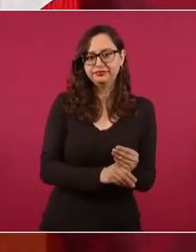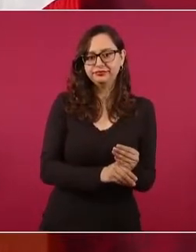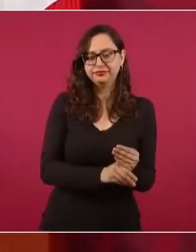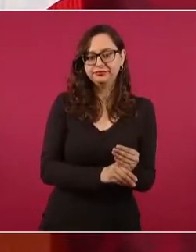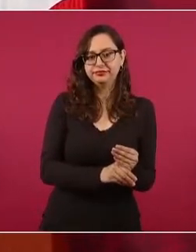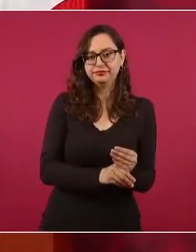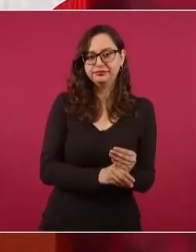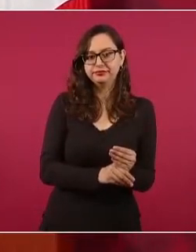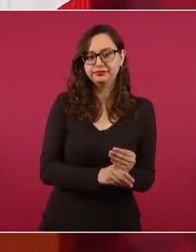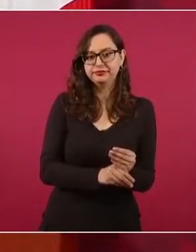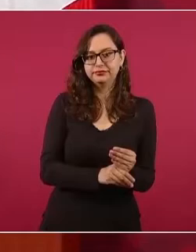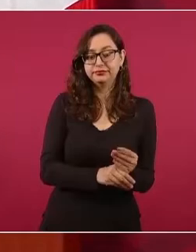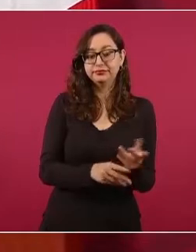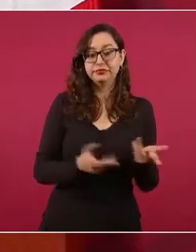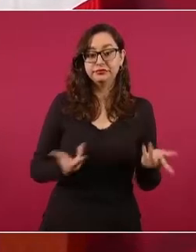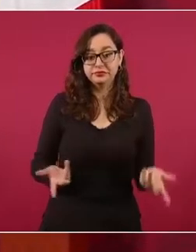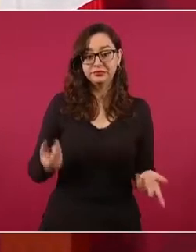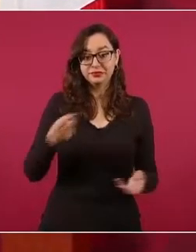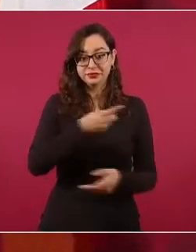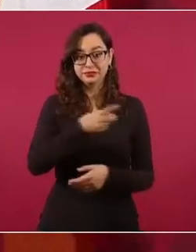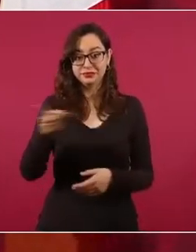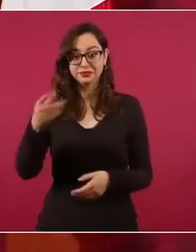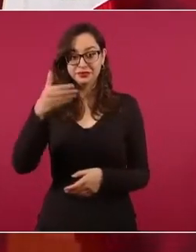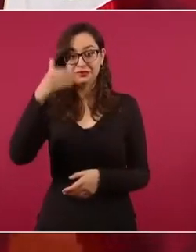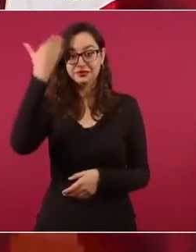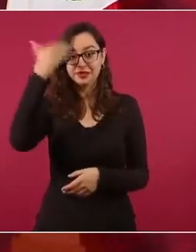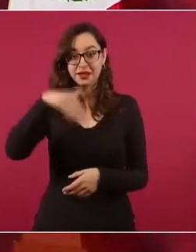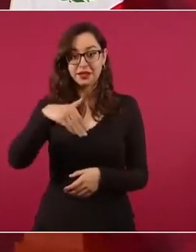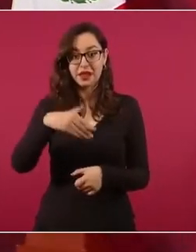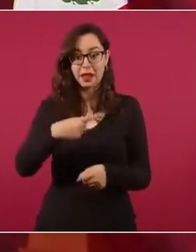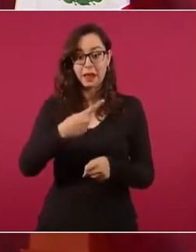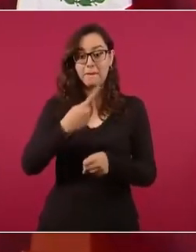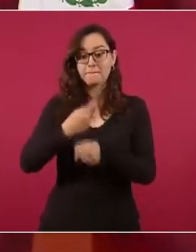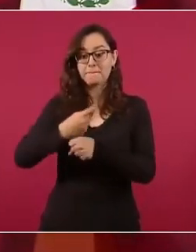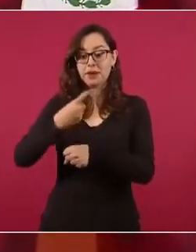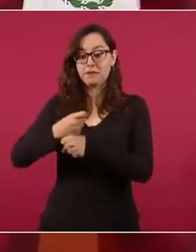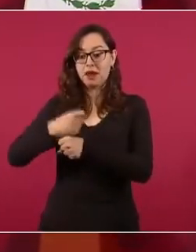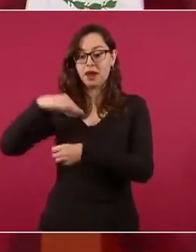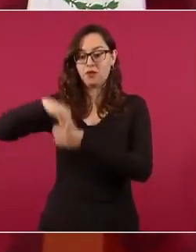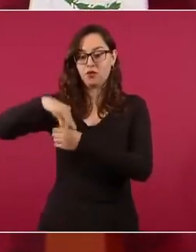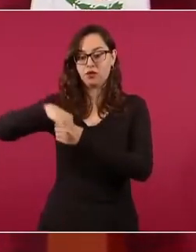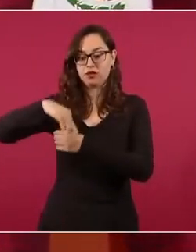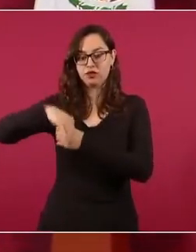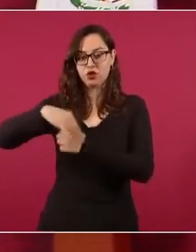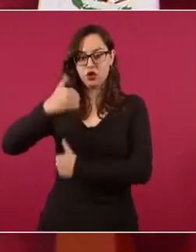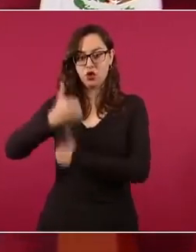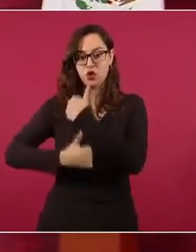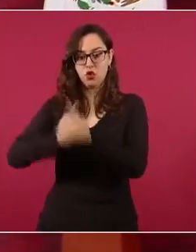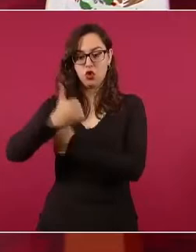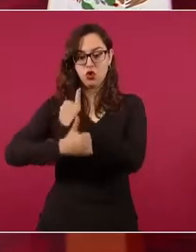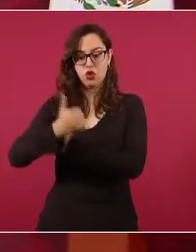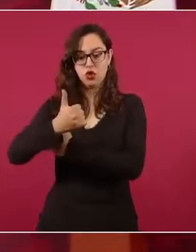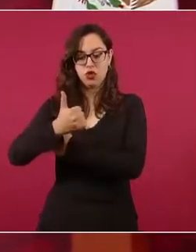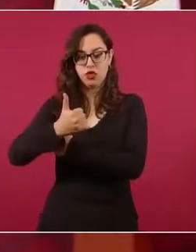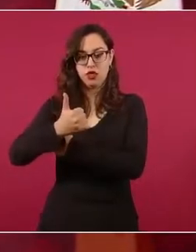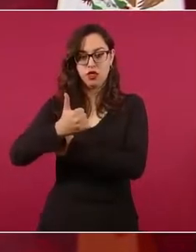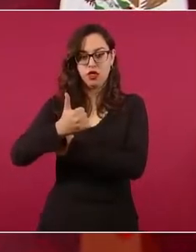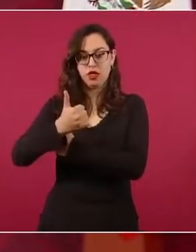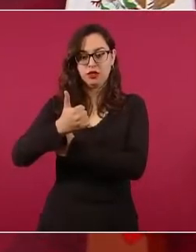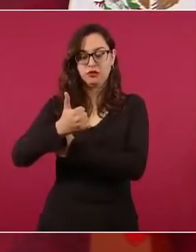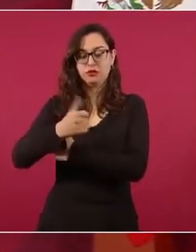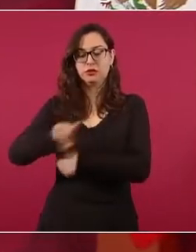se dieron cuenta, tanto en la primera vuelta como en la segunda, de que iba arriba a Bolsonaro